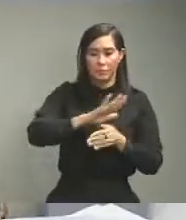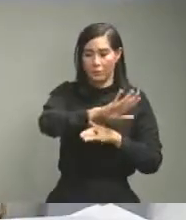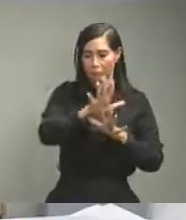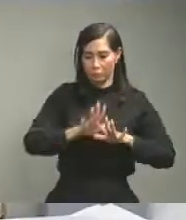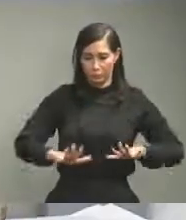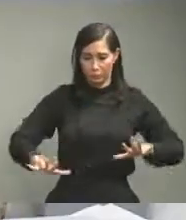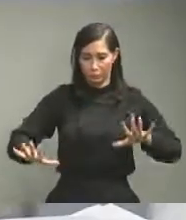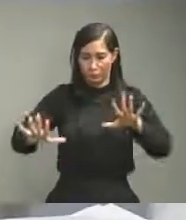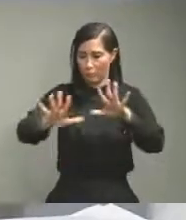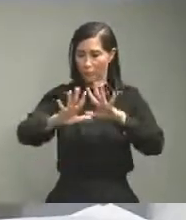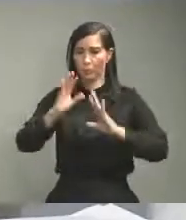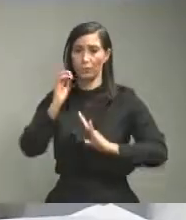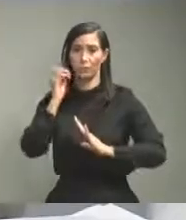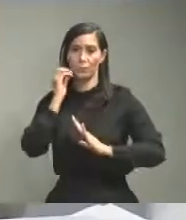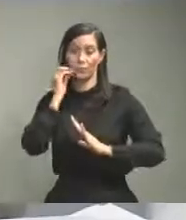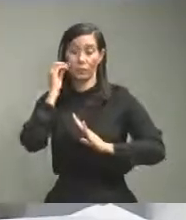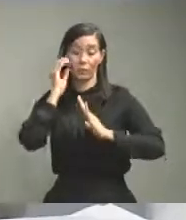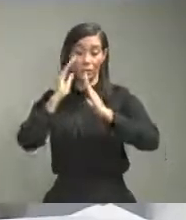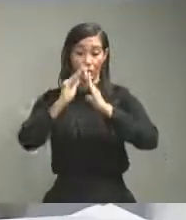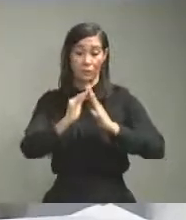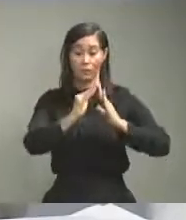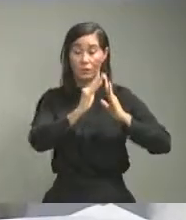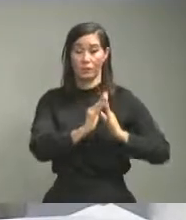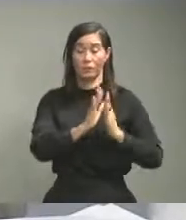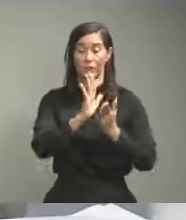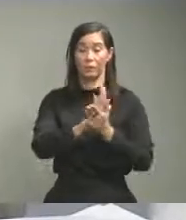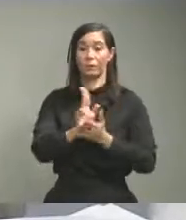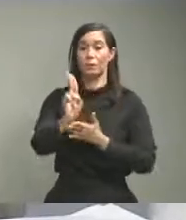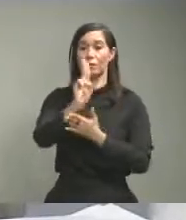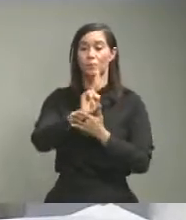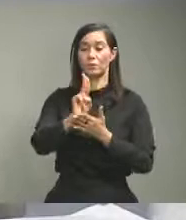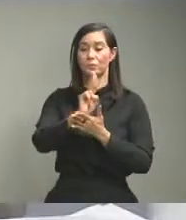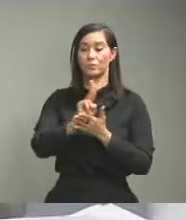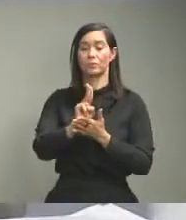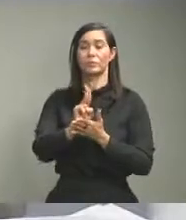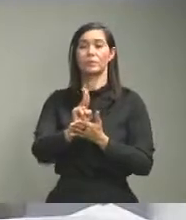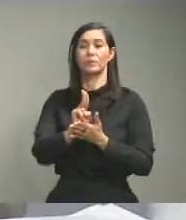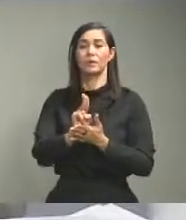espacio del hogar usando básicamente